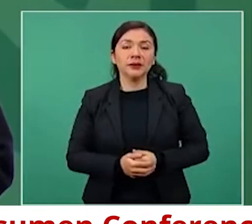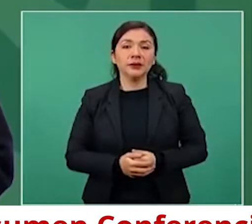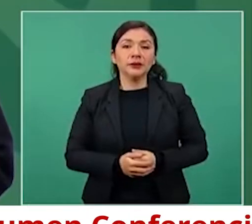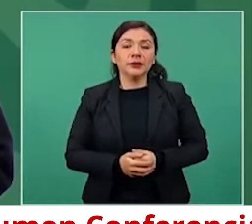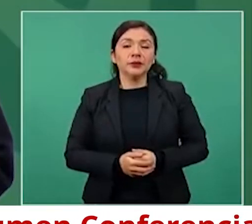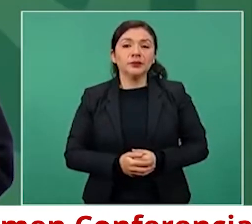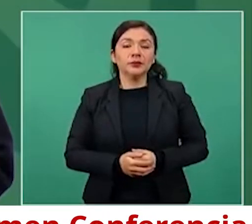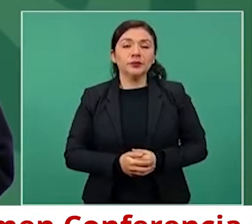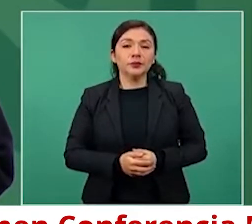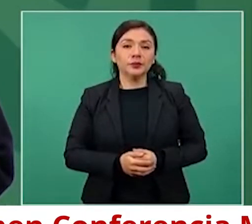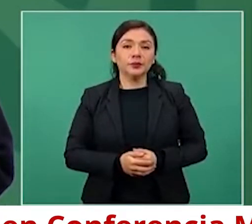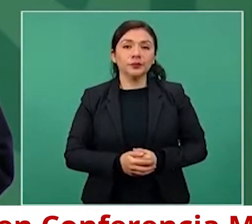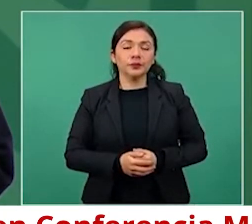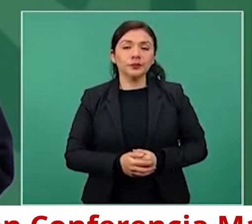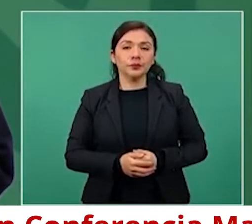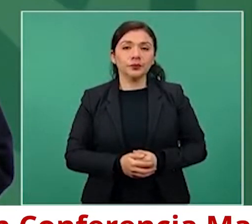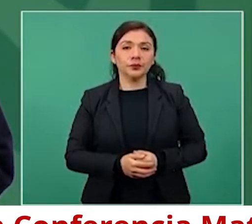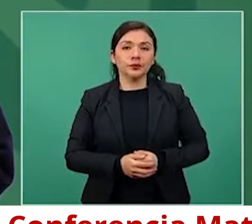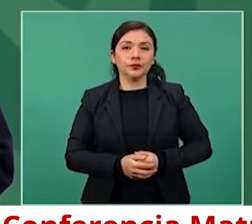pandemia,